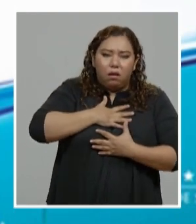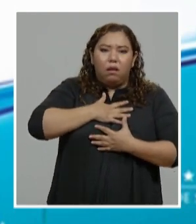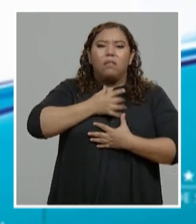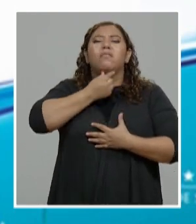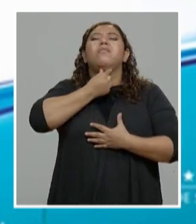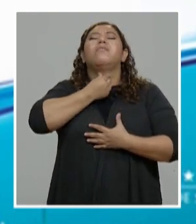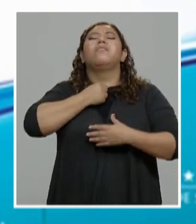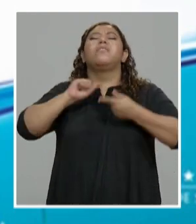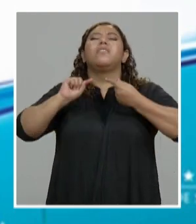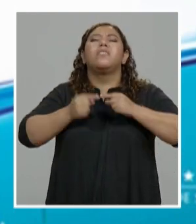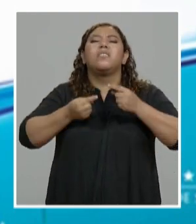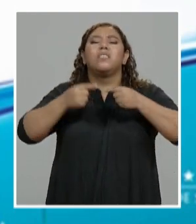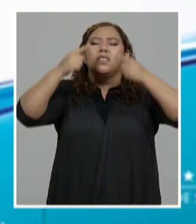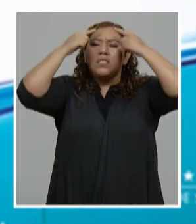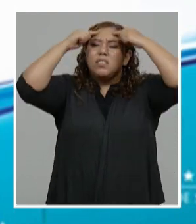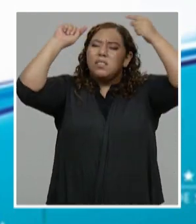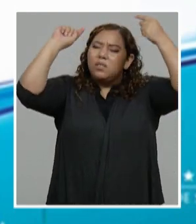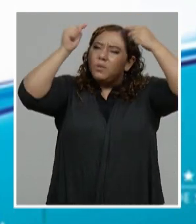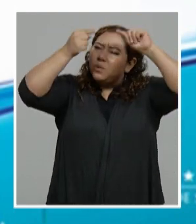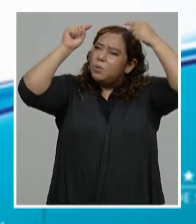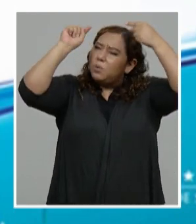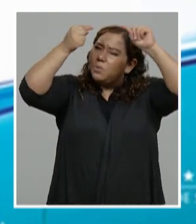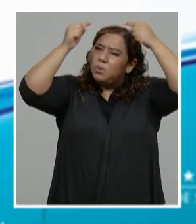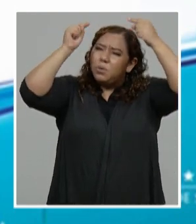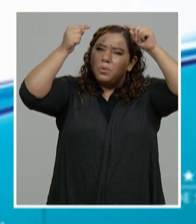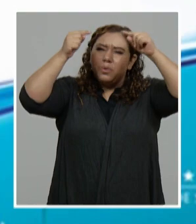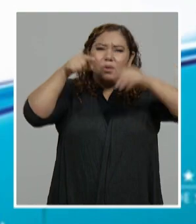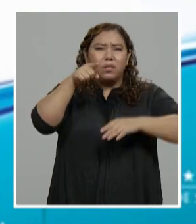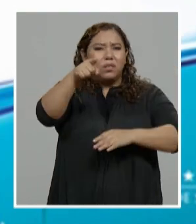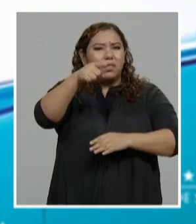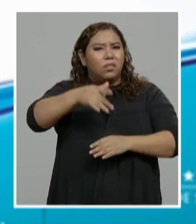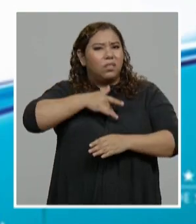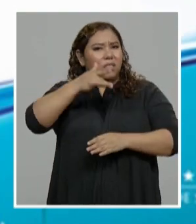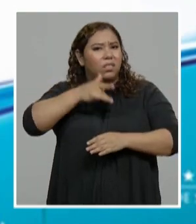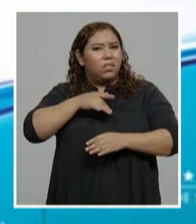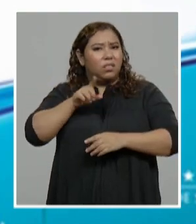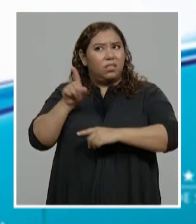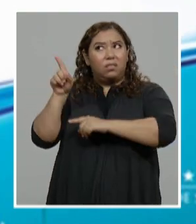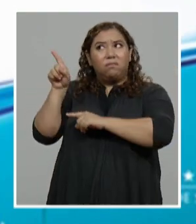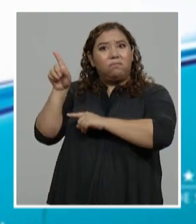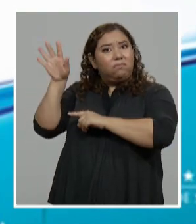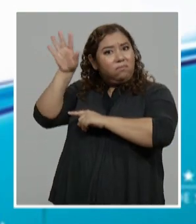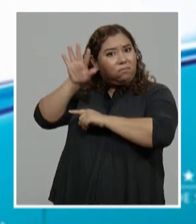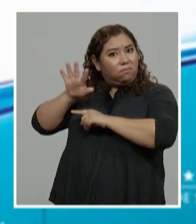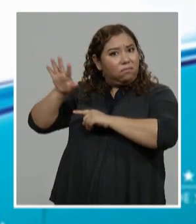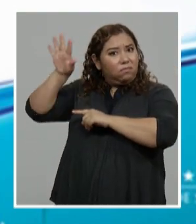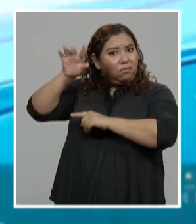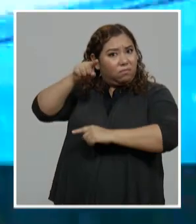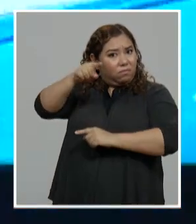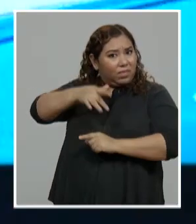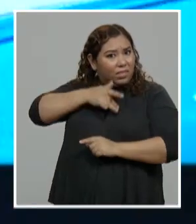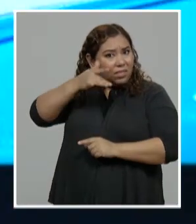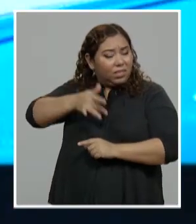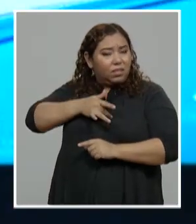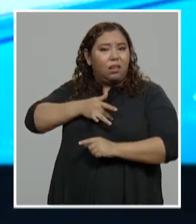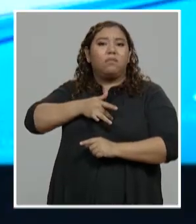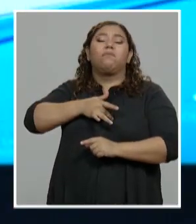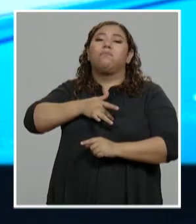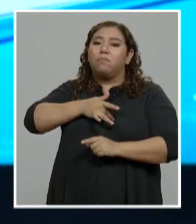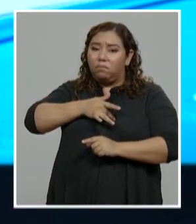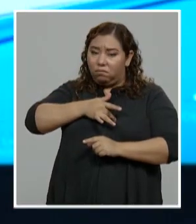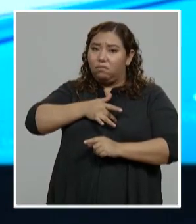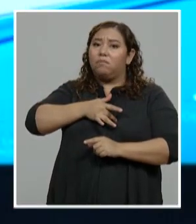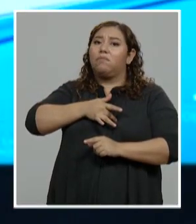de garganta, dolor de cabeza. Si usted presenta cualquiera de estos síntomas, compatriotas, no olvide